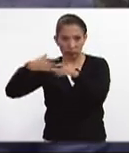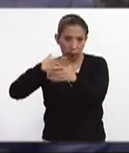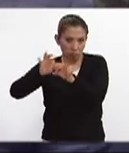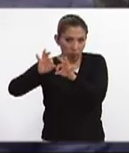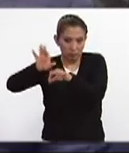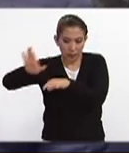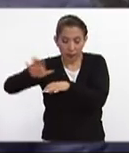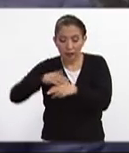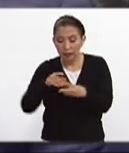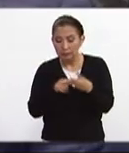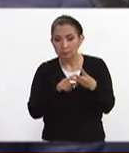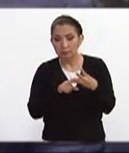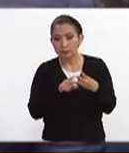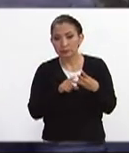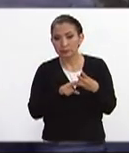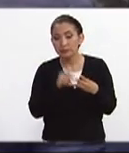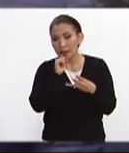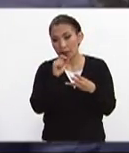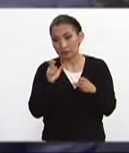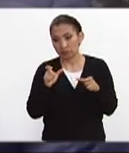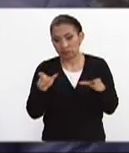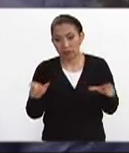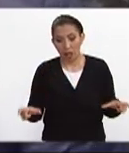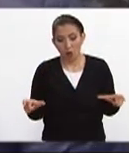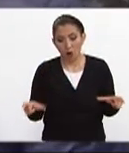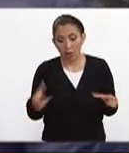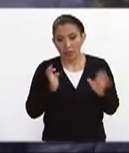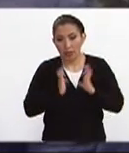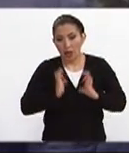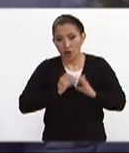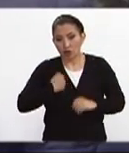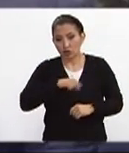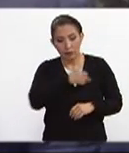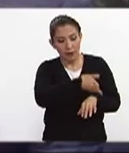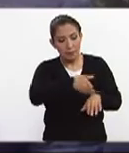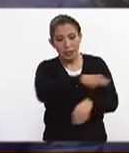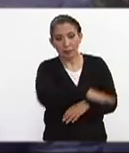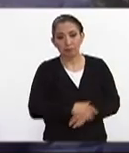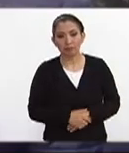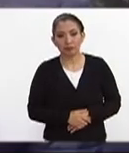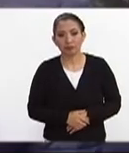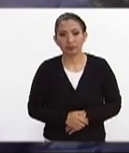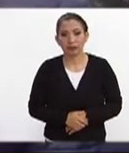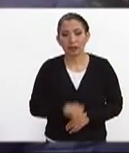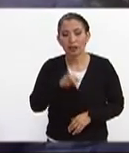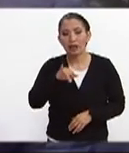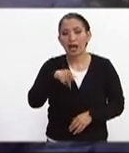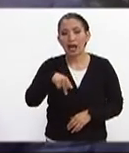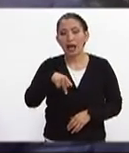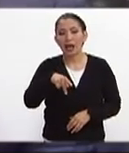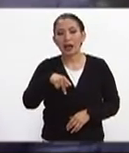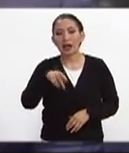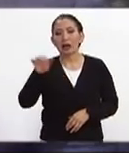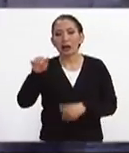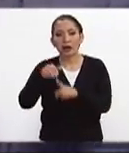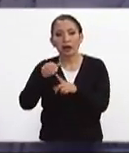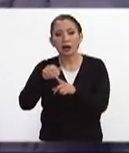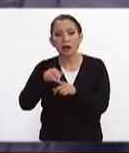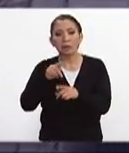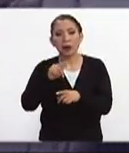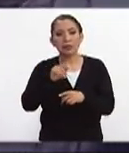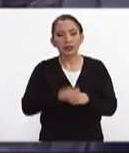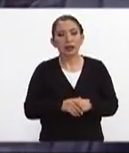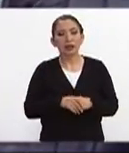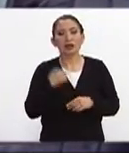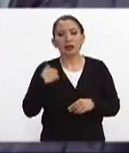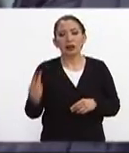y tercero también la seguridad y tranquilidad de nosotros Jackie Jackie ¿me escuchas? Sí Pati